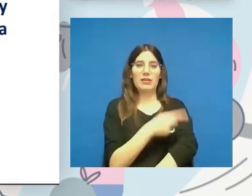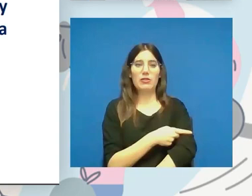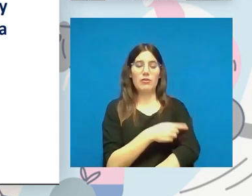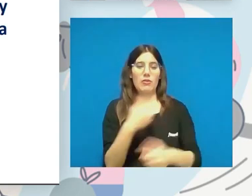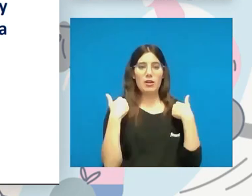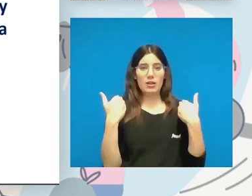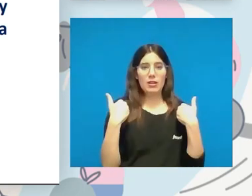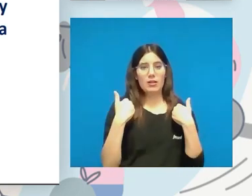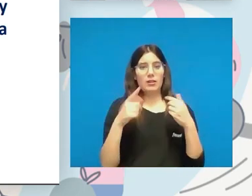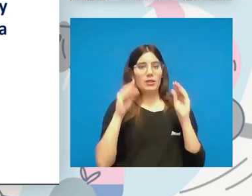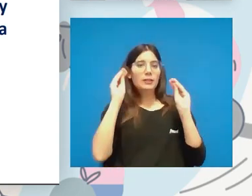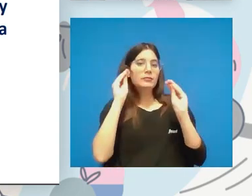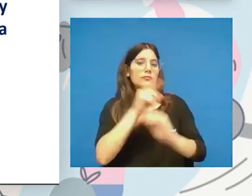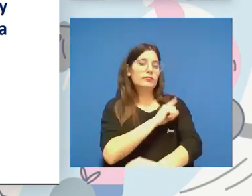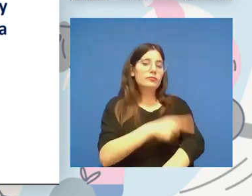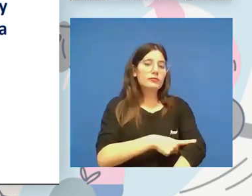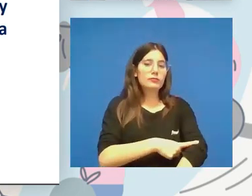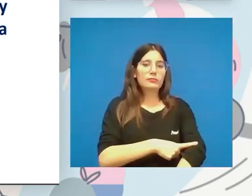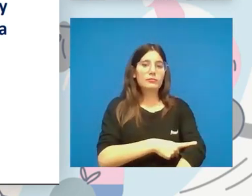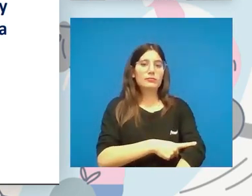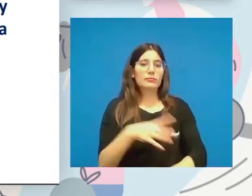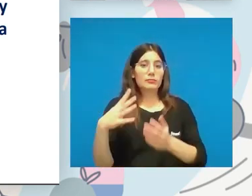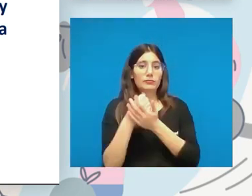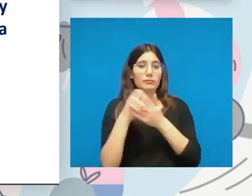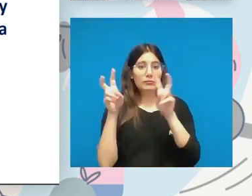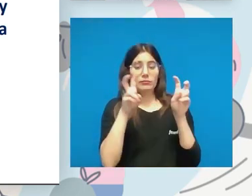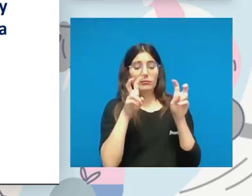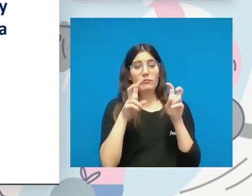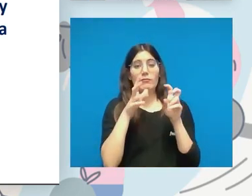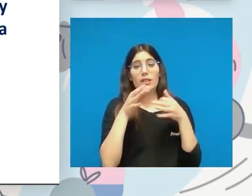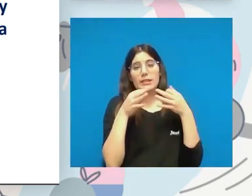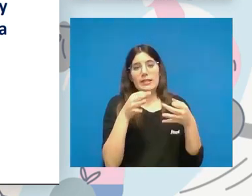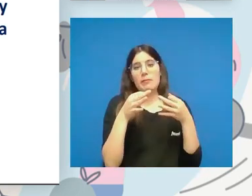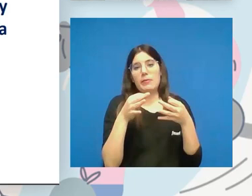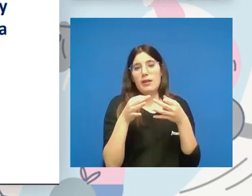en la formación deportiva, en todos los aspectos, pues bueno, siempre hay que tener un valor